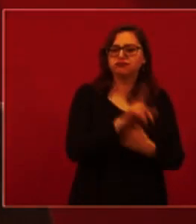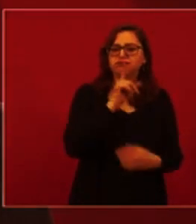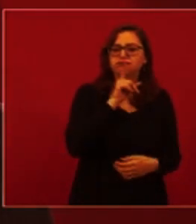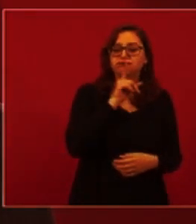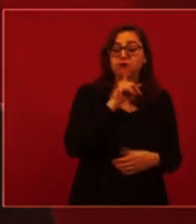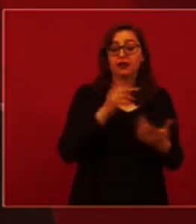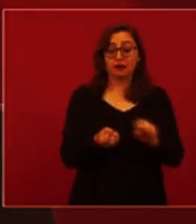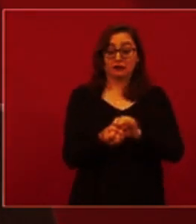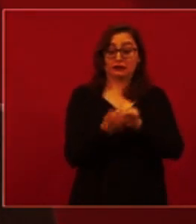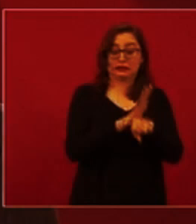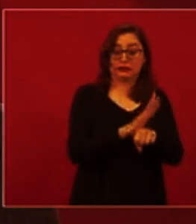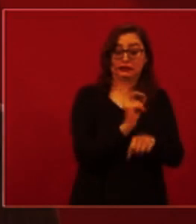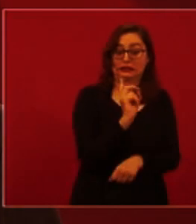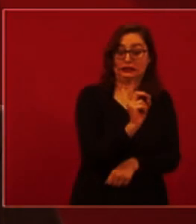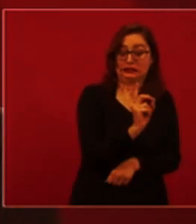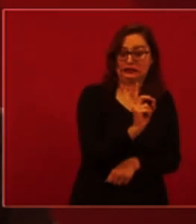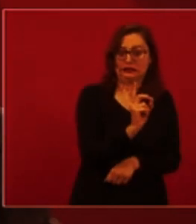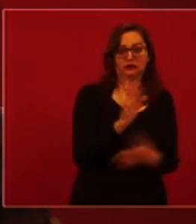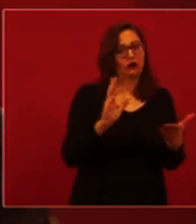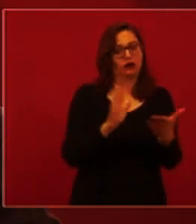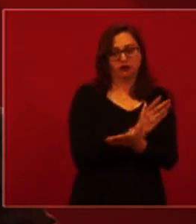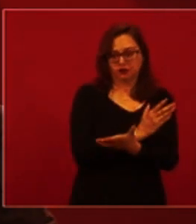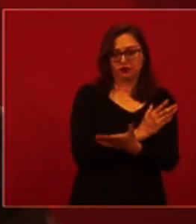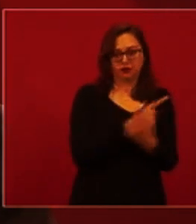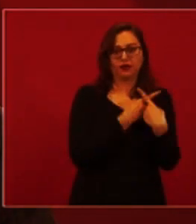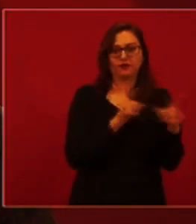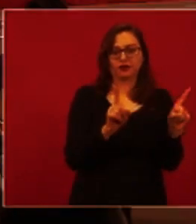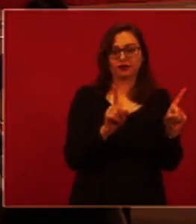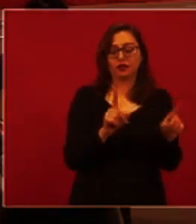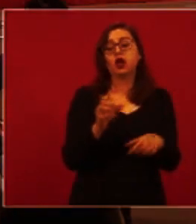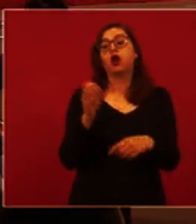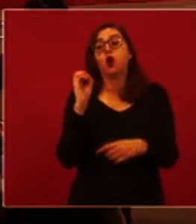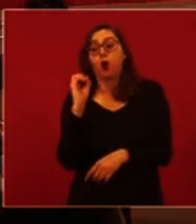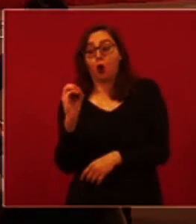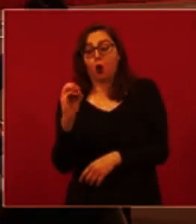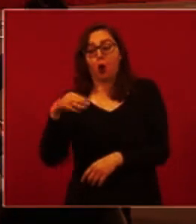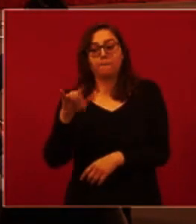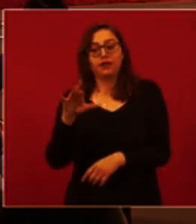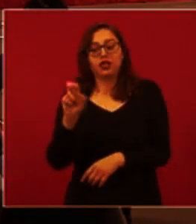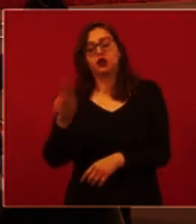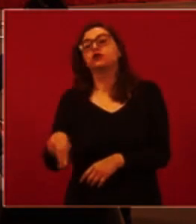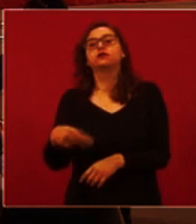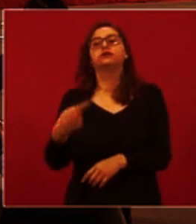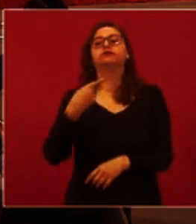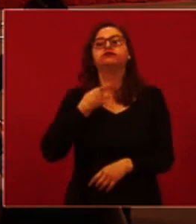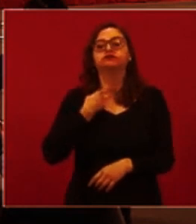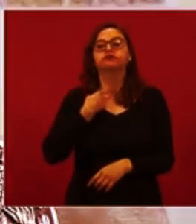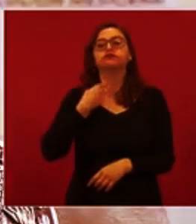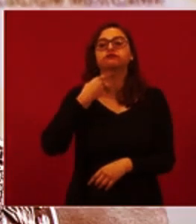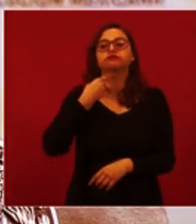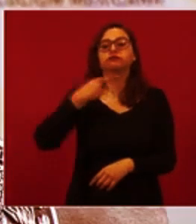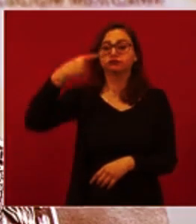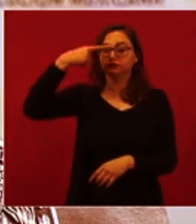Delta, Omicron tiene un predominio por la vía respiratoria alta, la laringe, la faringe, la tráquea,